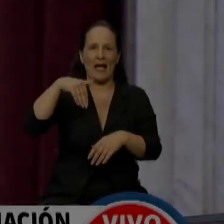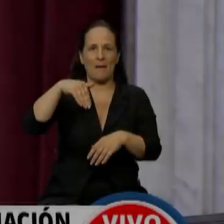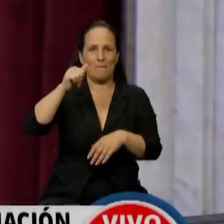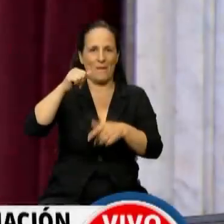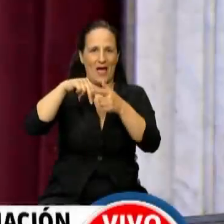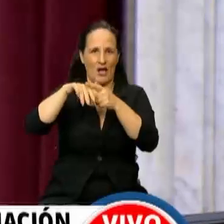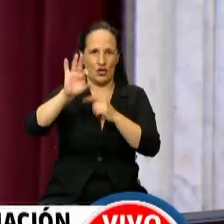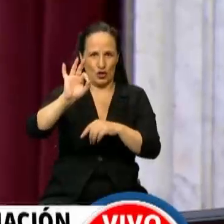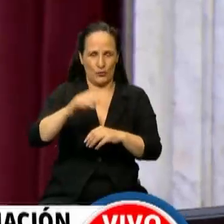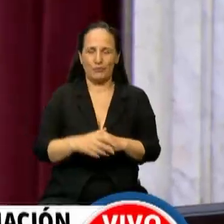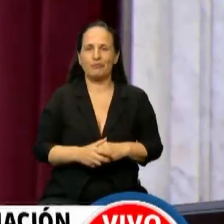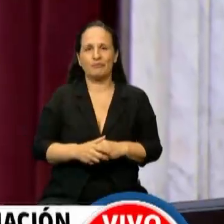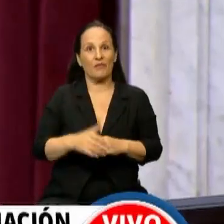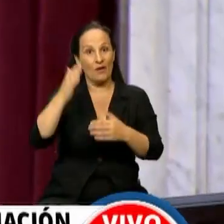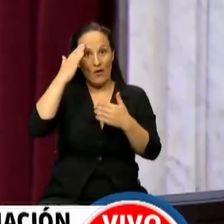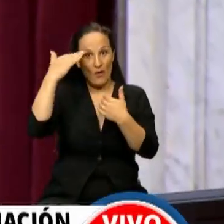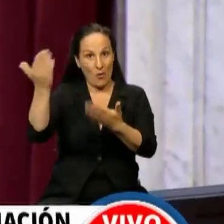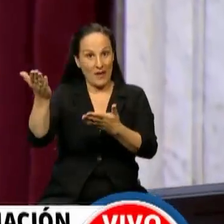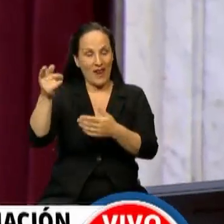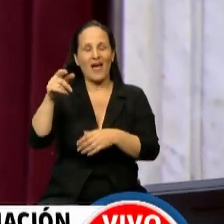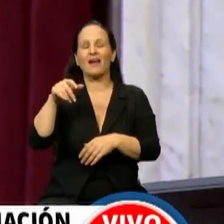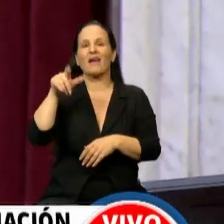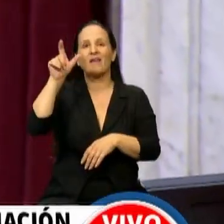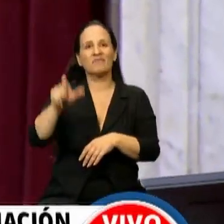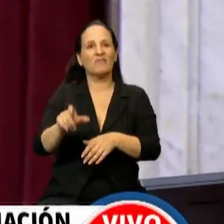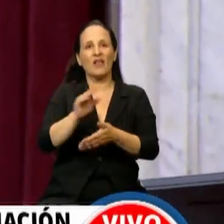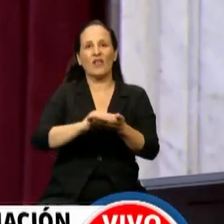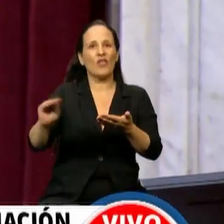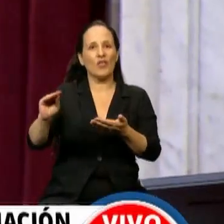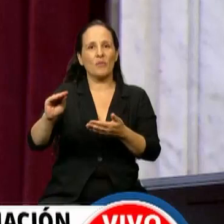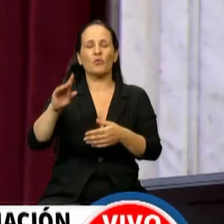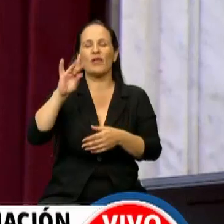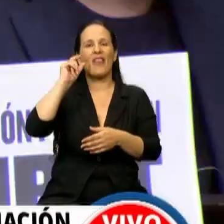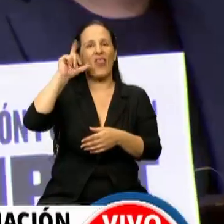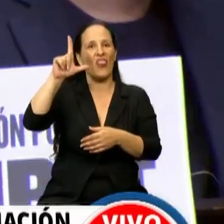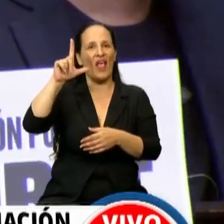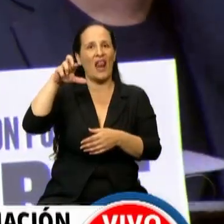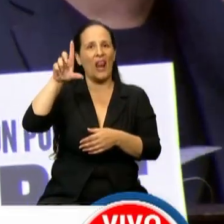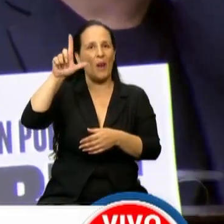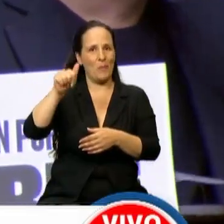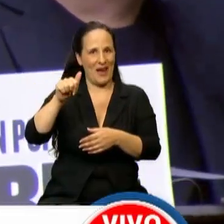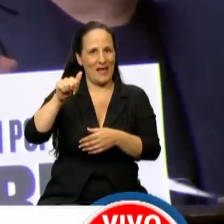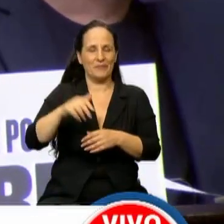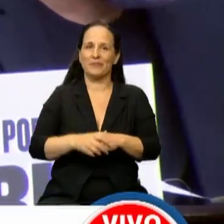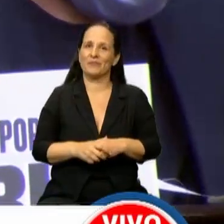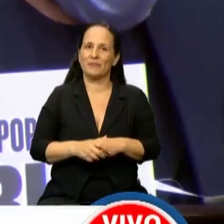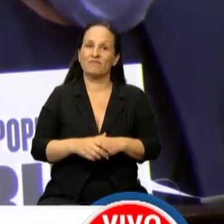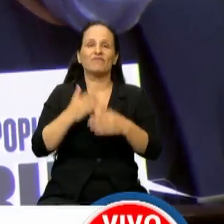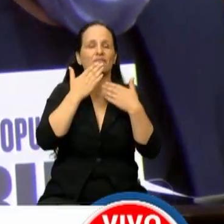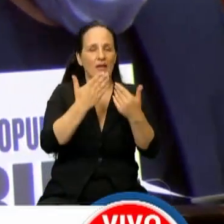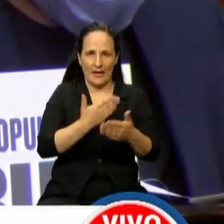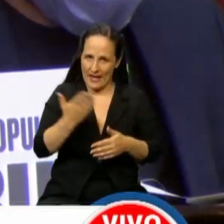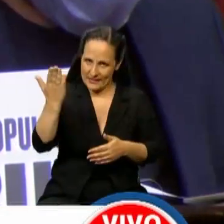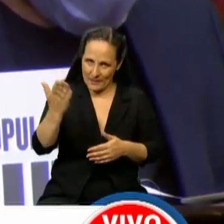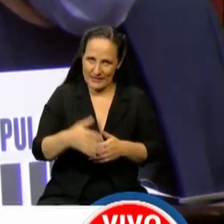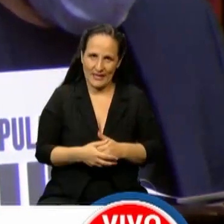Para realizar un homenaje en el uso de la palabra, la diputada Romina del Pla. Gracias, señor Presidente.